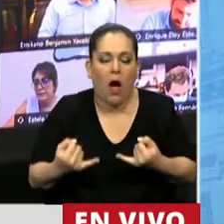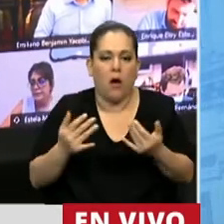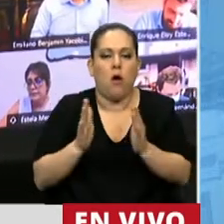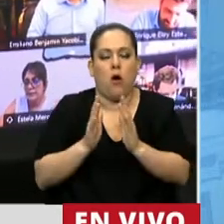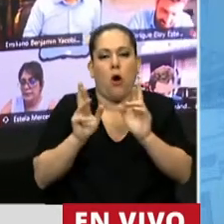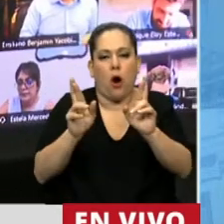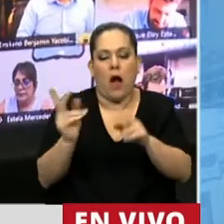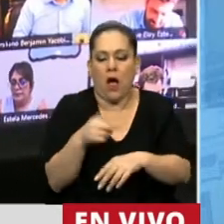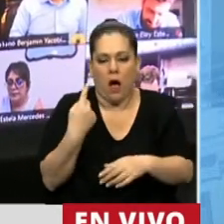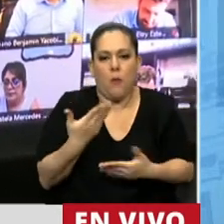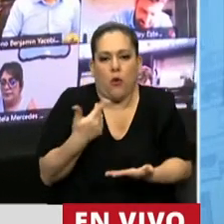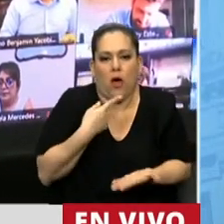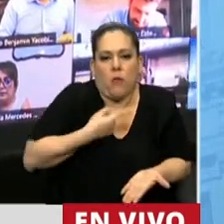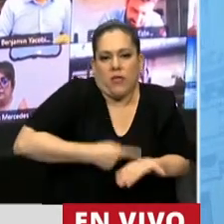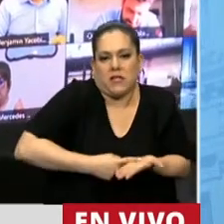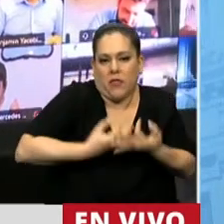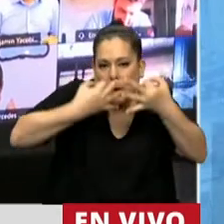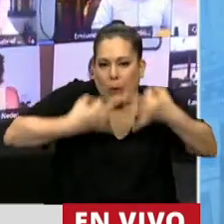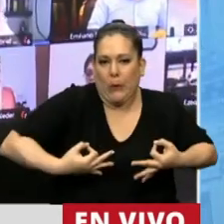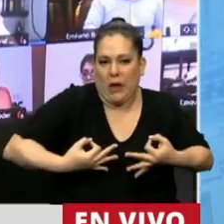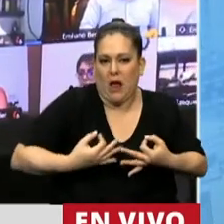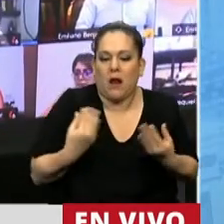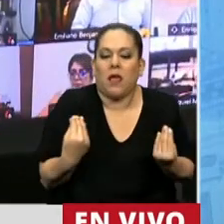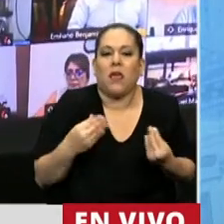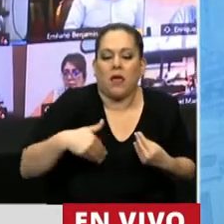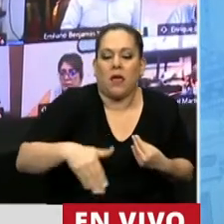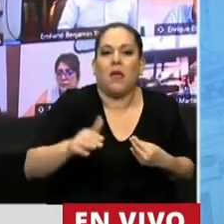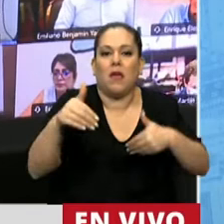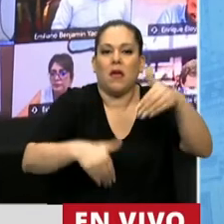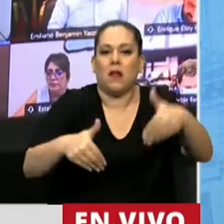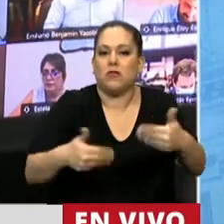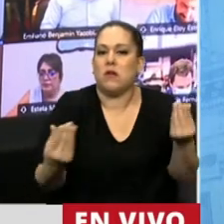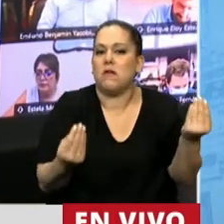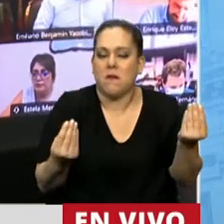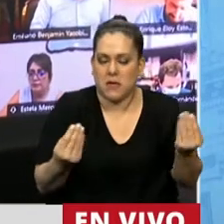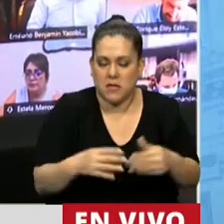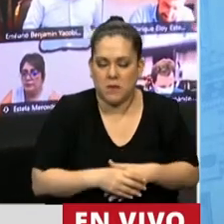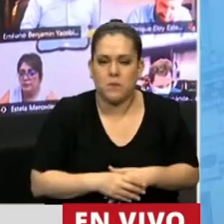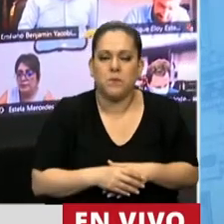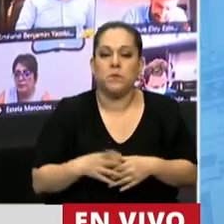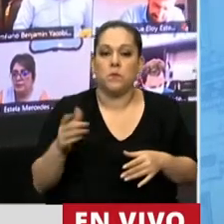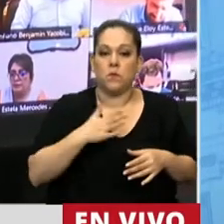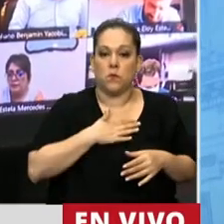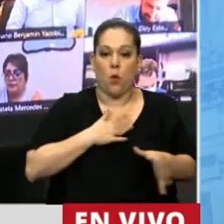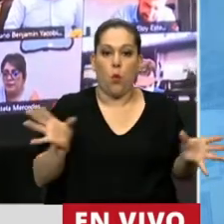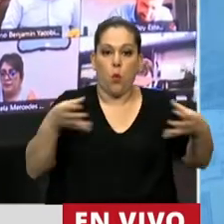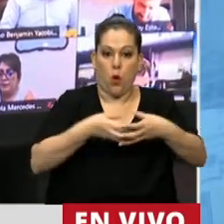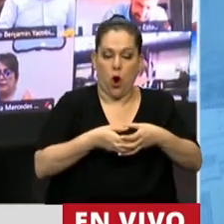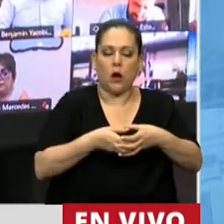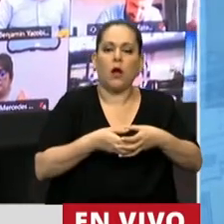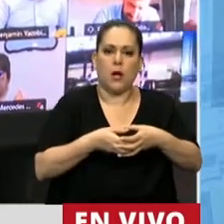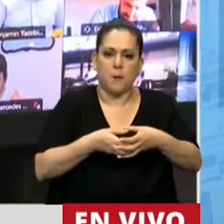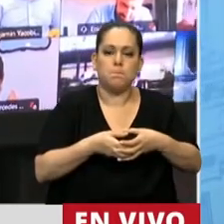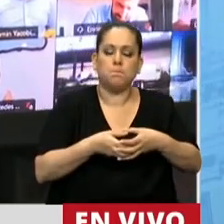positivamente. Desde nuestro interbloque hemos analizado una serie